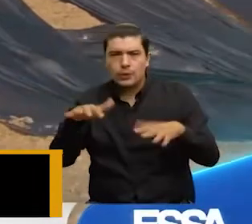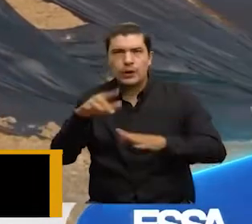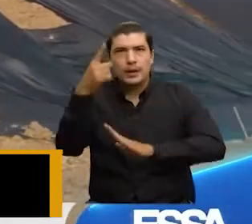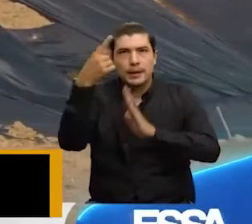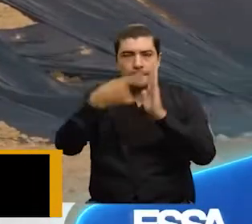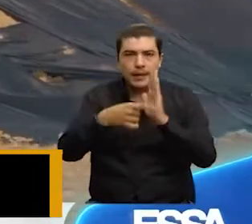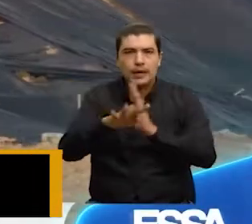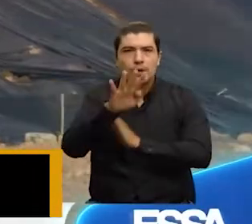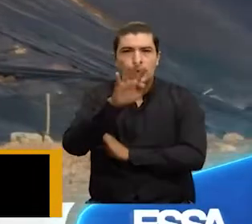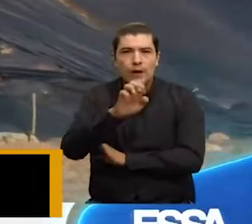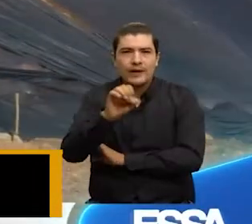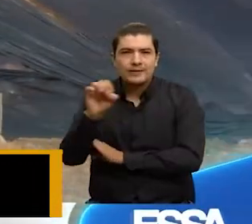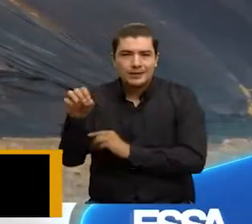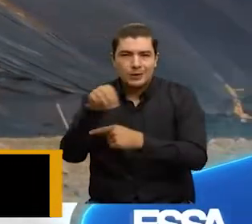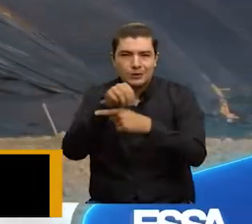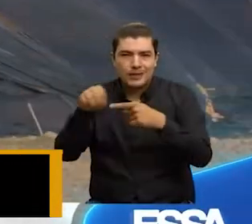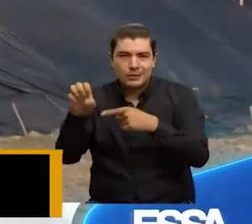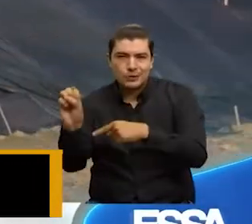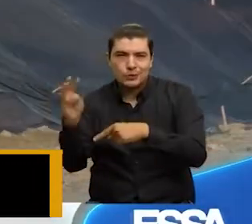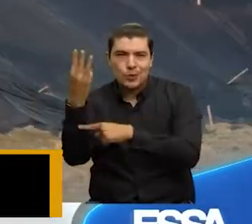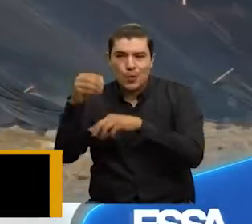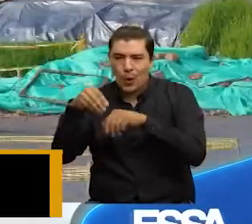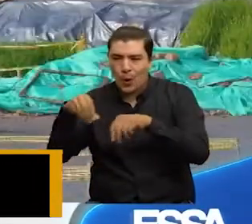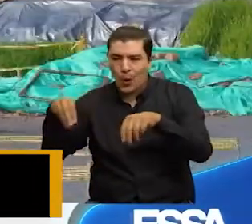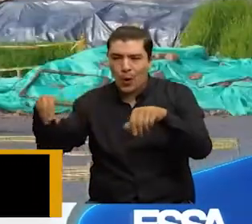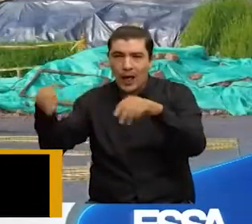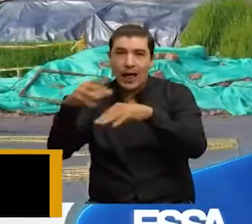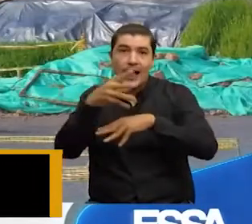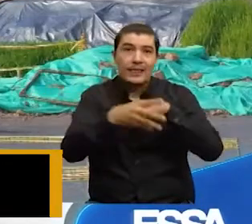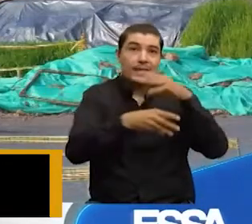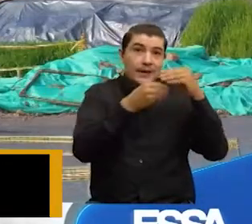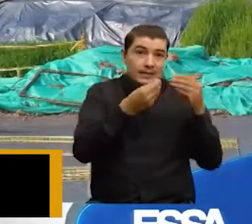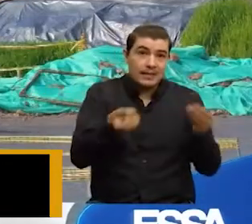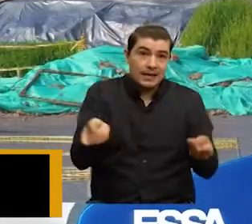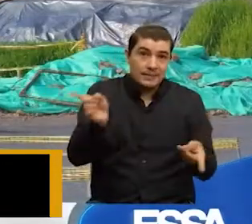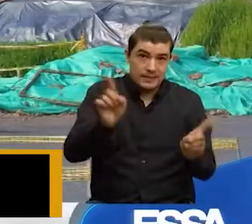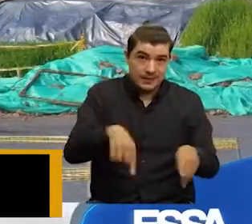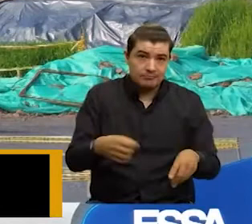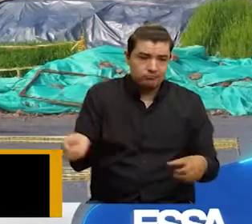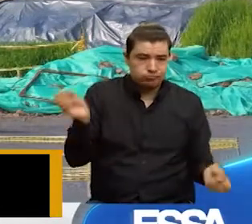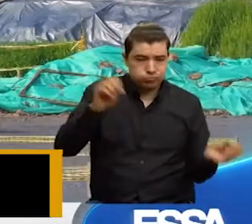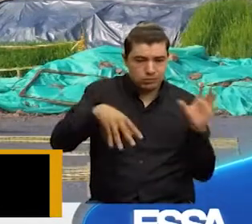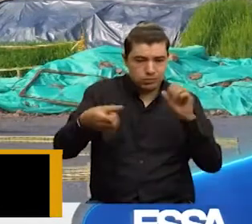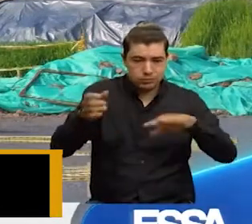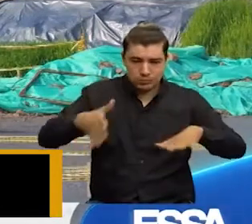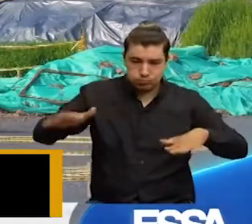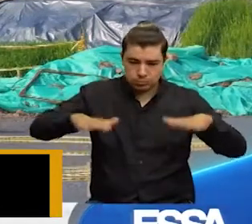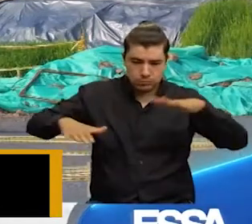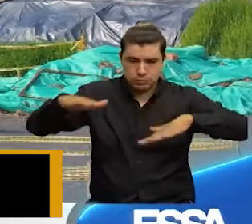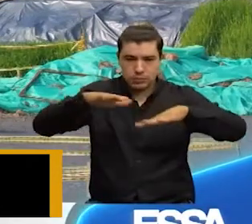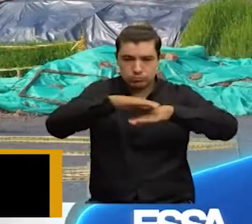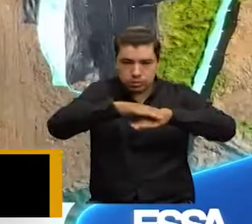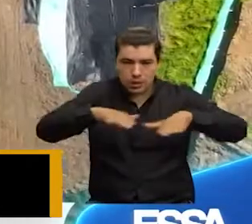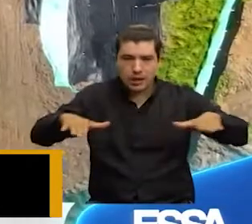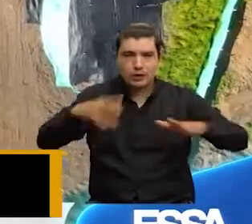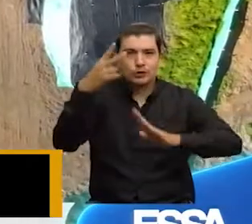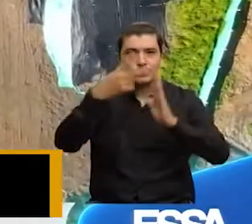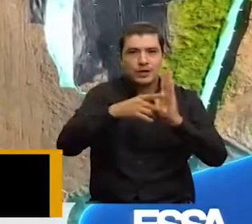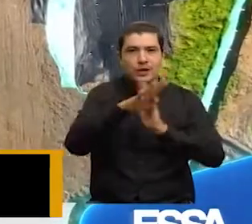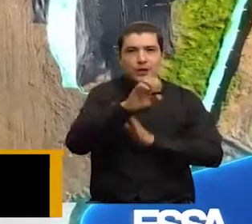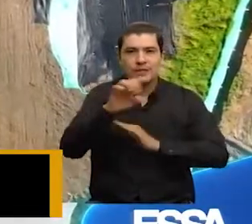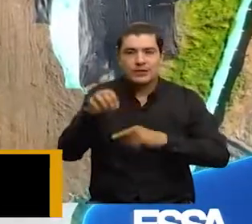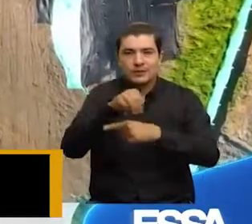metros cúbicos y un lleno de 2.500 metros cúbicos aproximadamente. Contamos con un área de